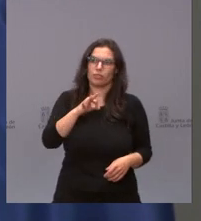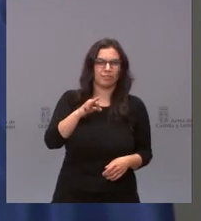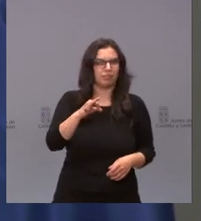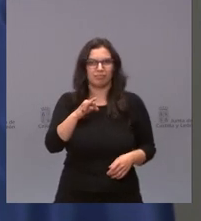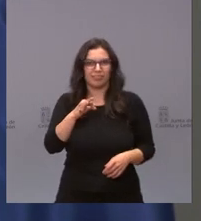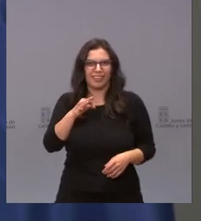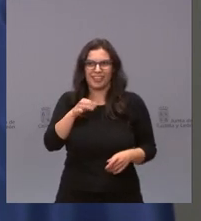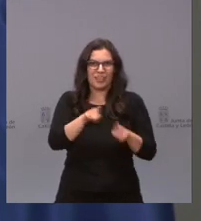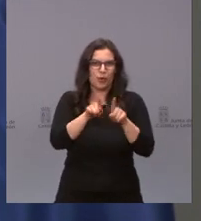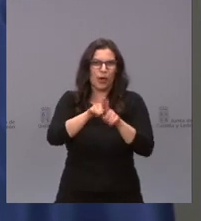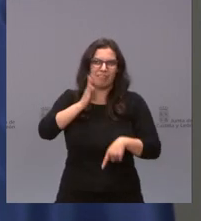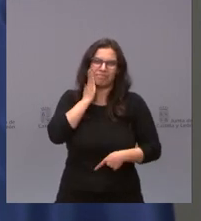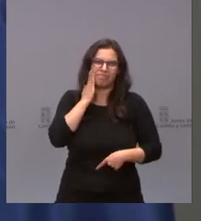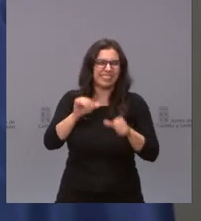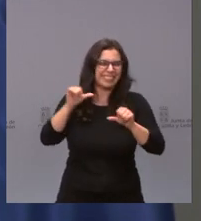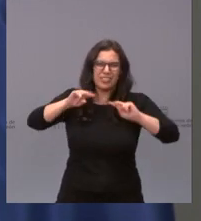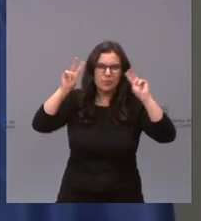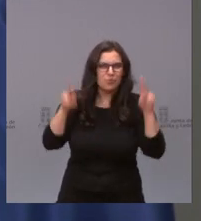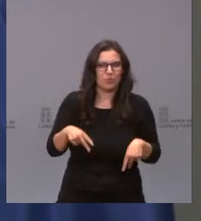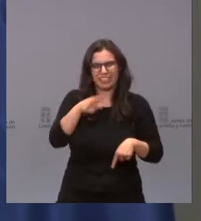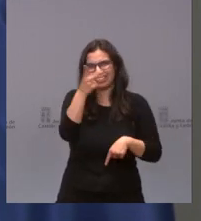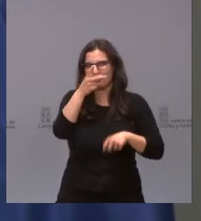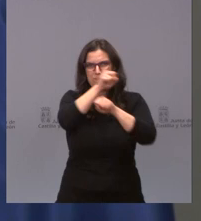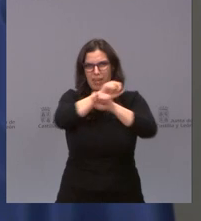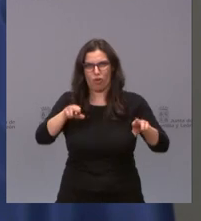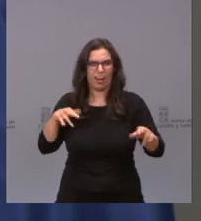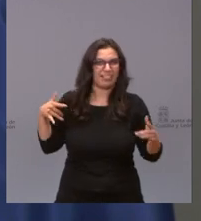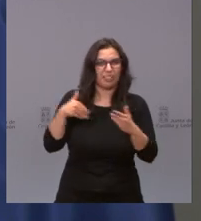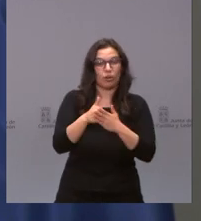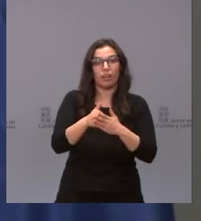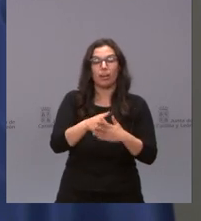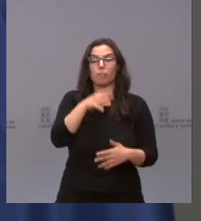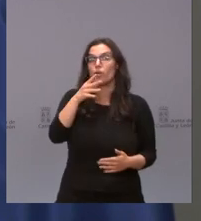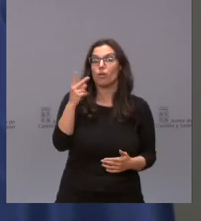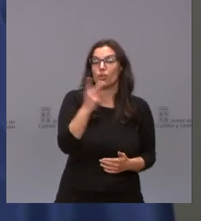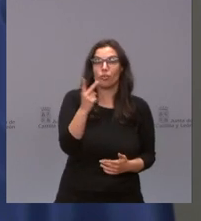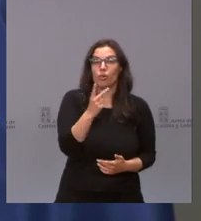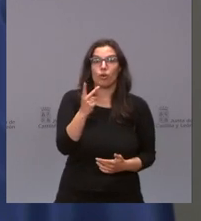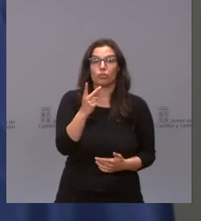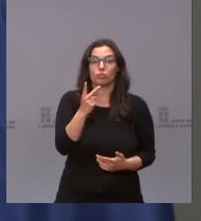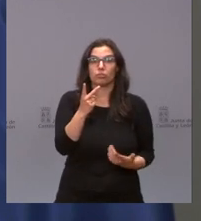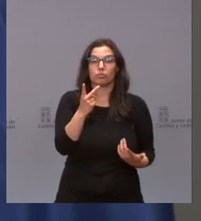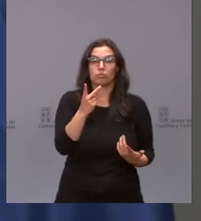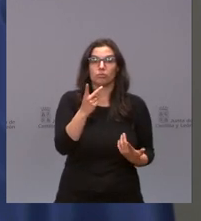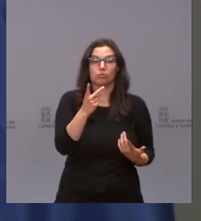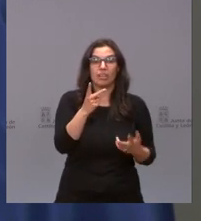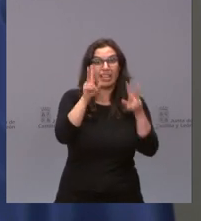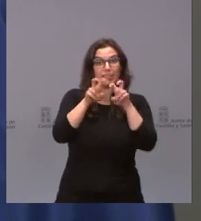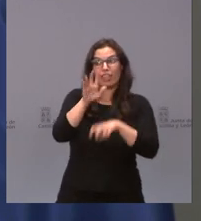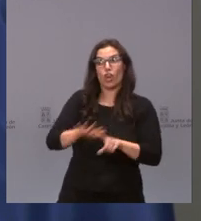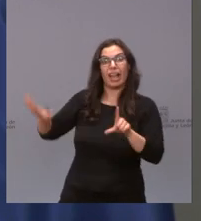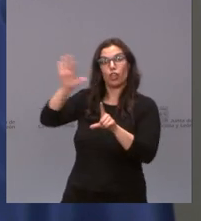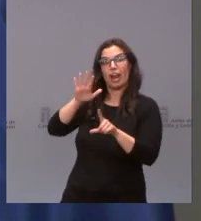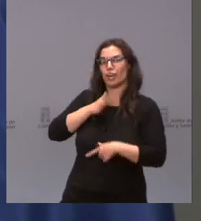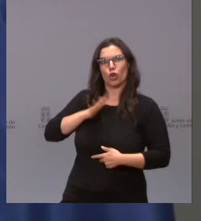no conocidos en la historia de la política autonómica. Porque unos señores que se niegan a ser investigados a nivel nacional, que